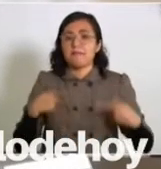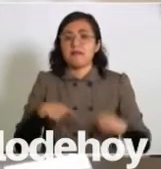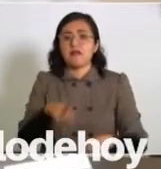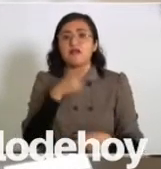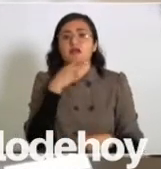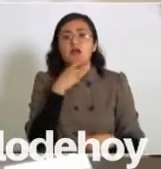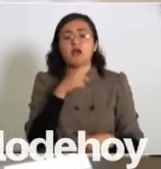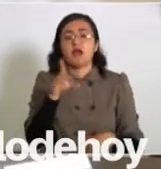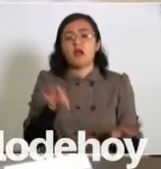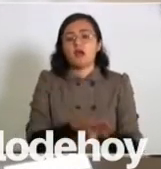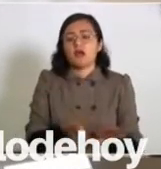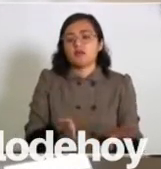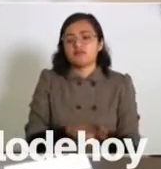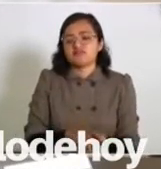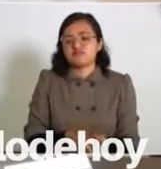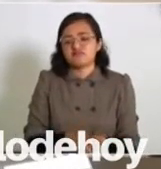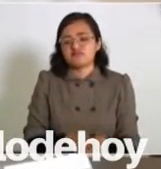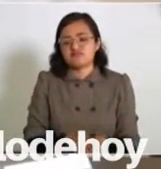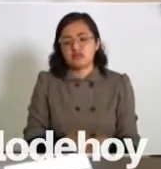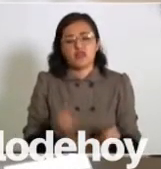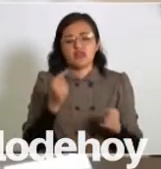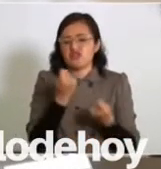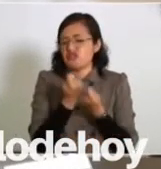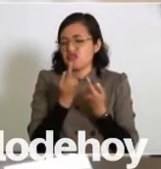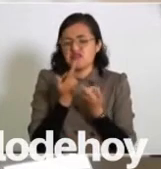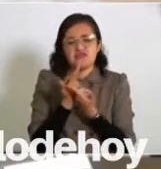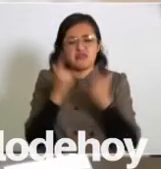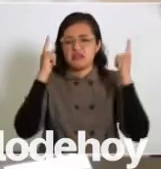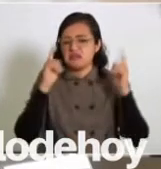utilizan para cuestiones de todo tipo.